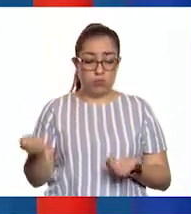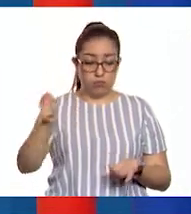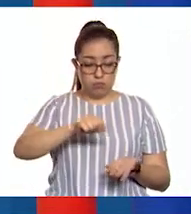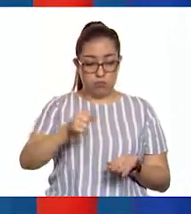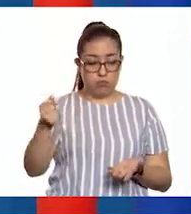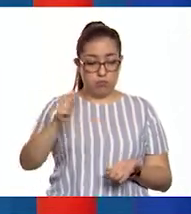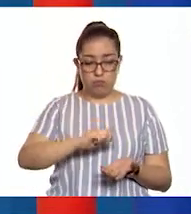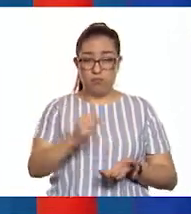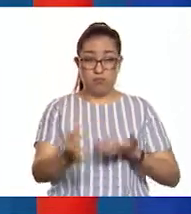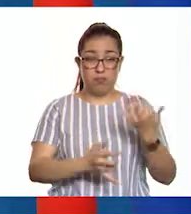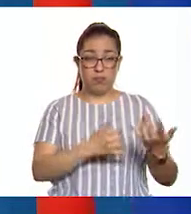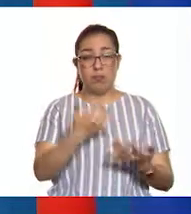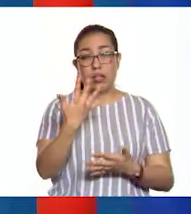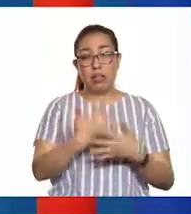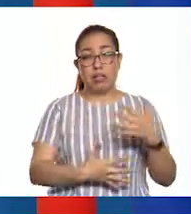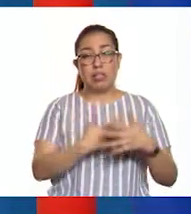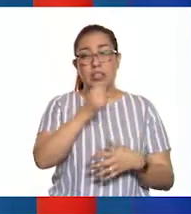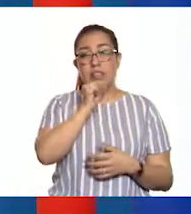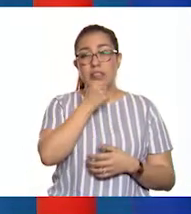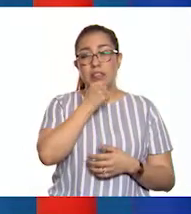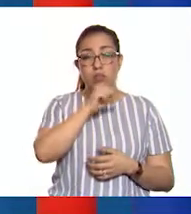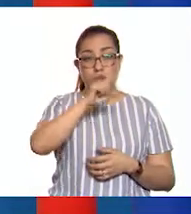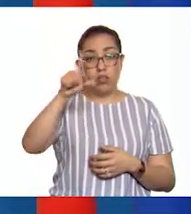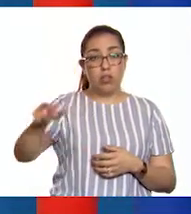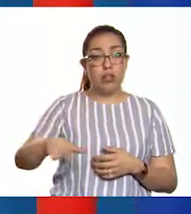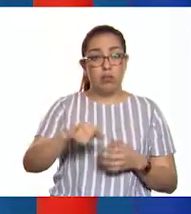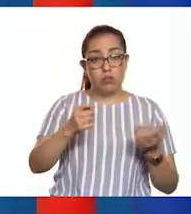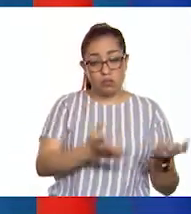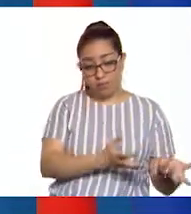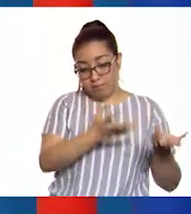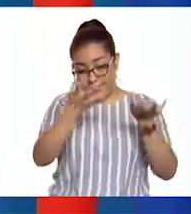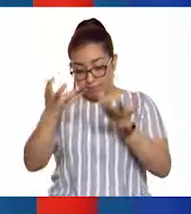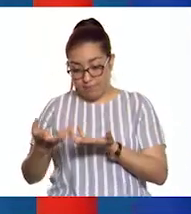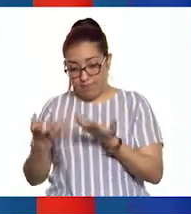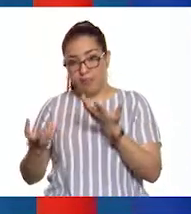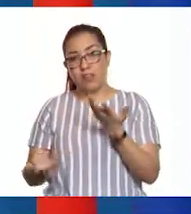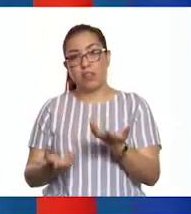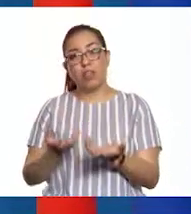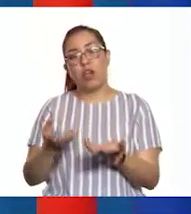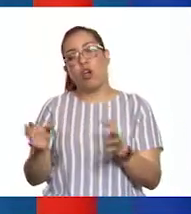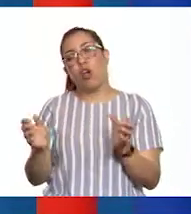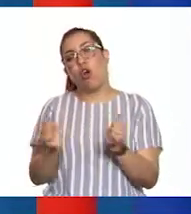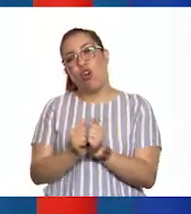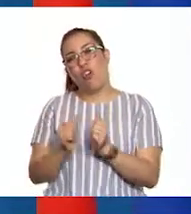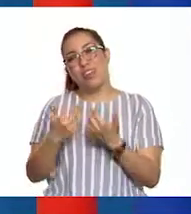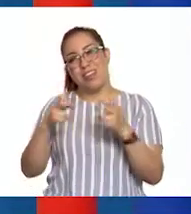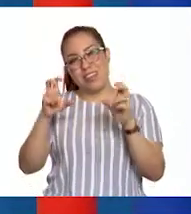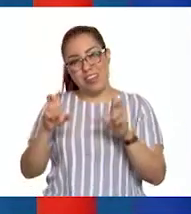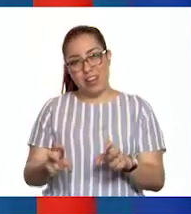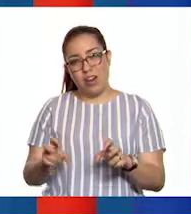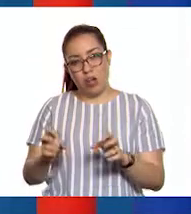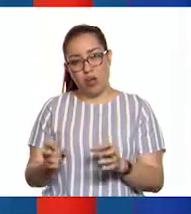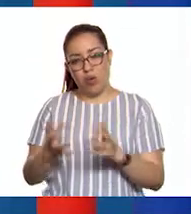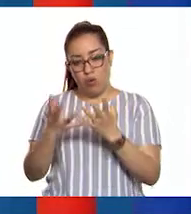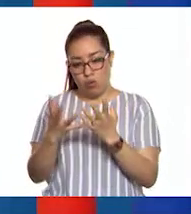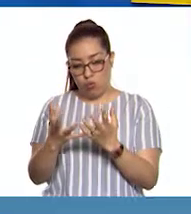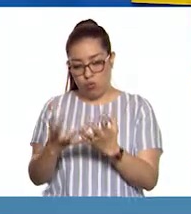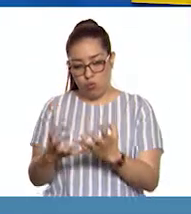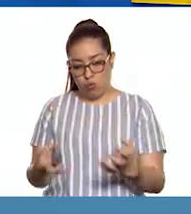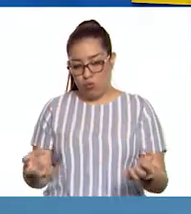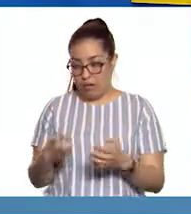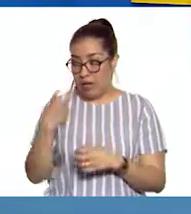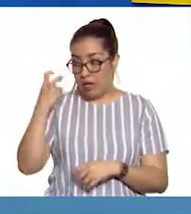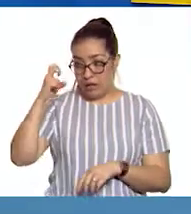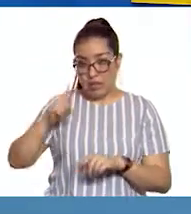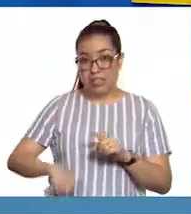segundos y luego pasar el trigo por agua fría con hielos. Así se eliminan las bacterias y otros hongos del trigo. Muy bien.